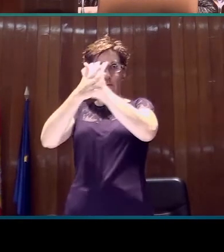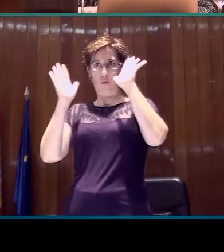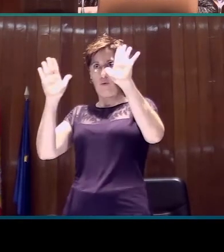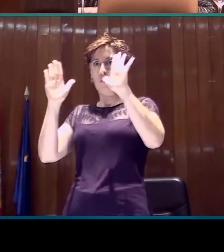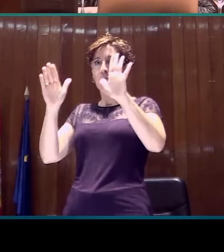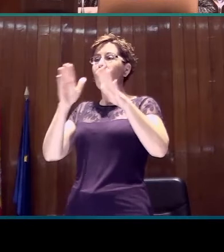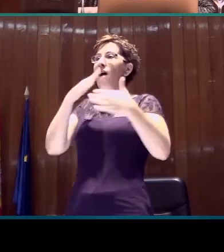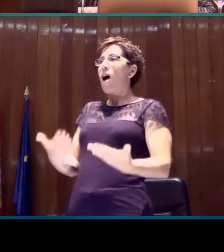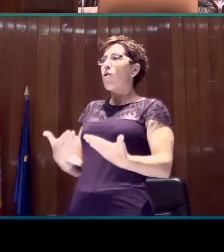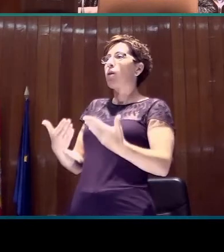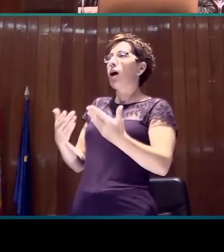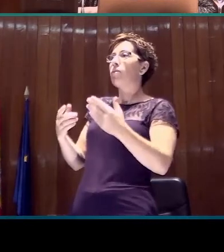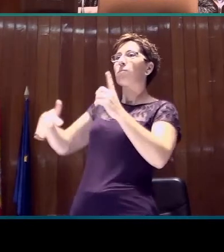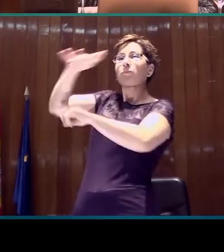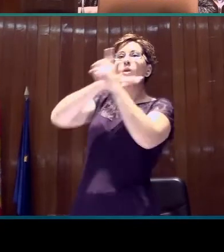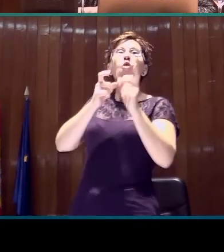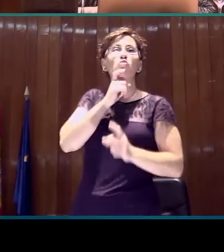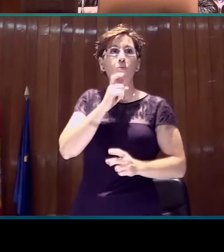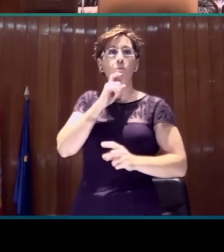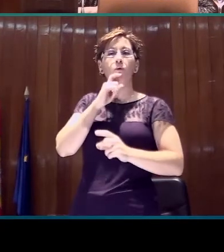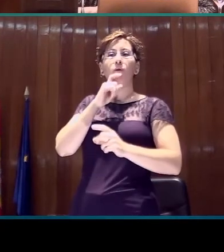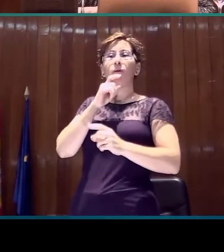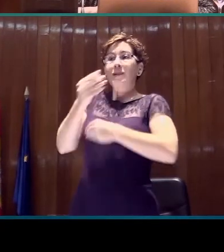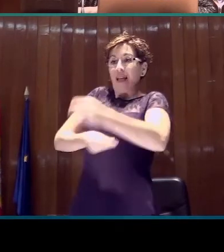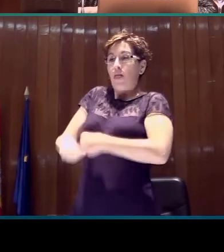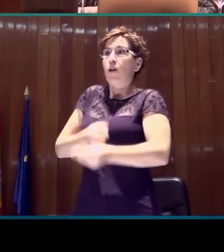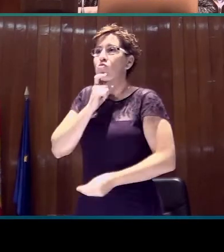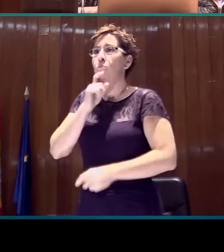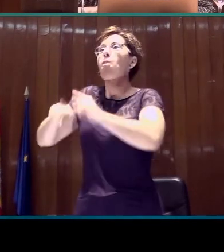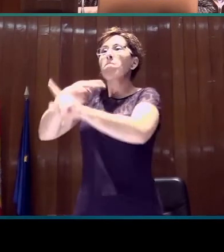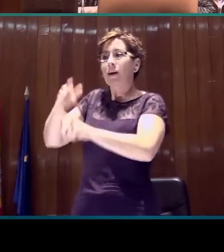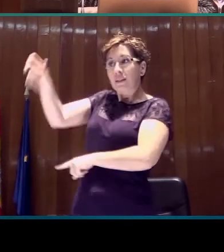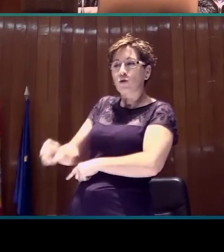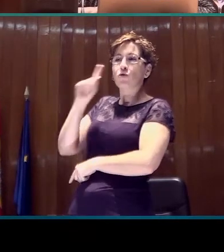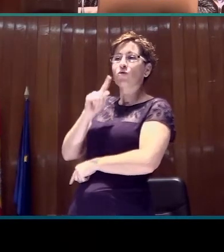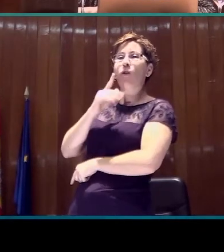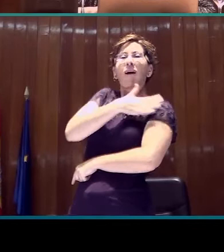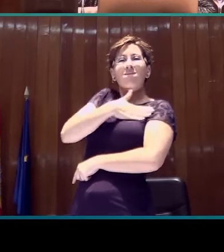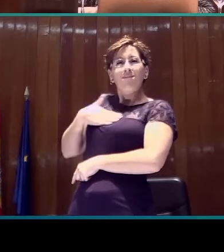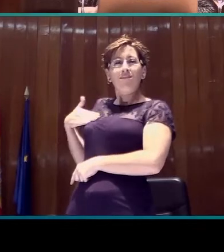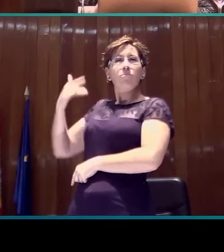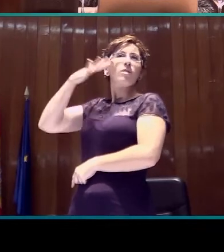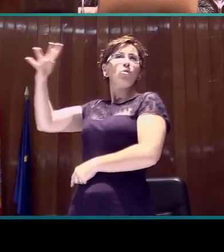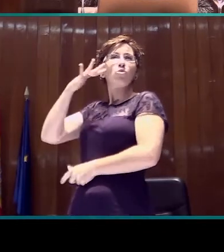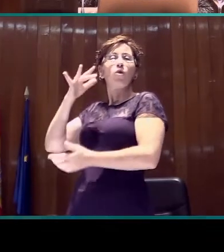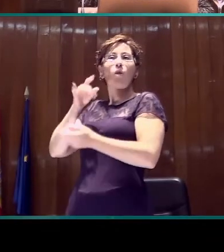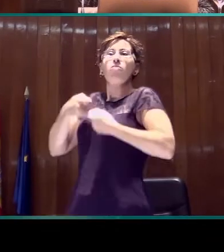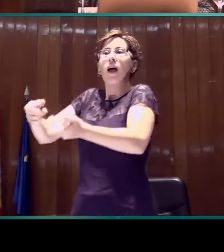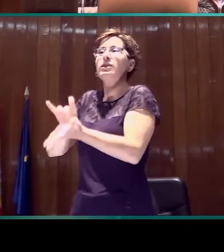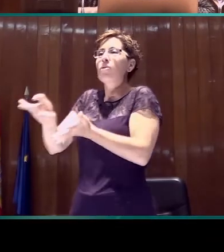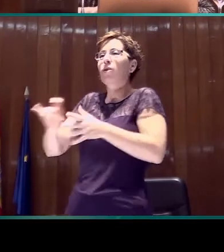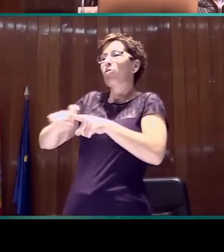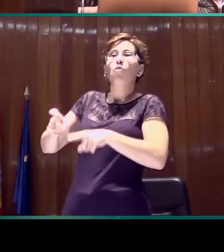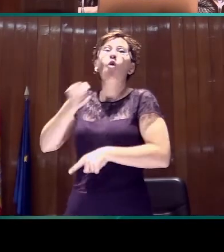actualmente y cómo le gustaría a la persona sorda recibir este servicio. Y no solamente ha tenido en cuenta cómo